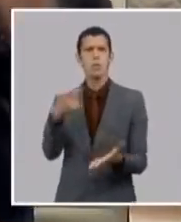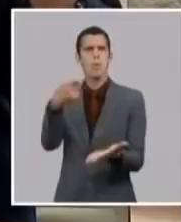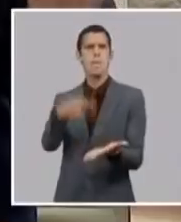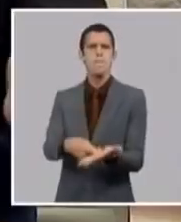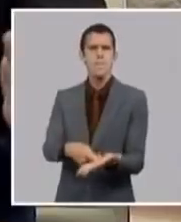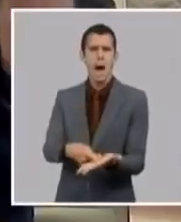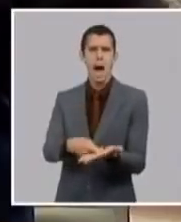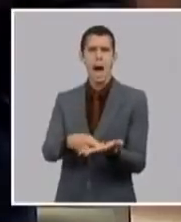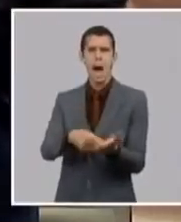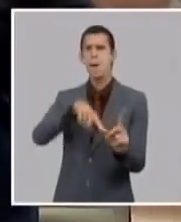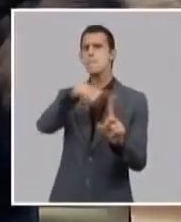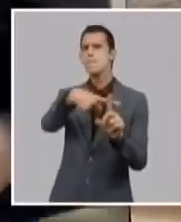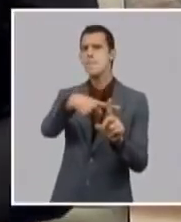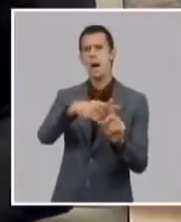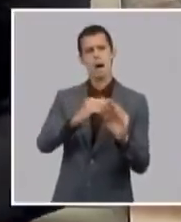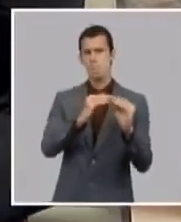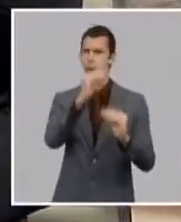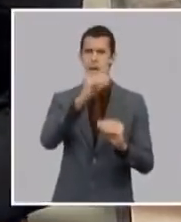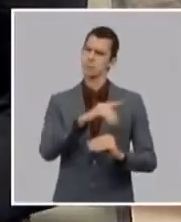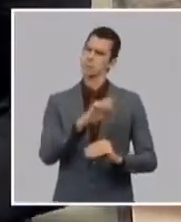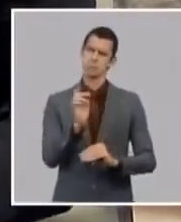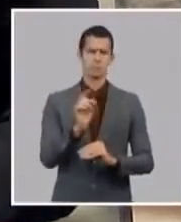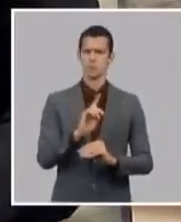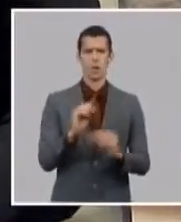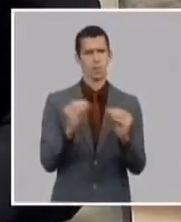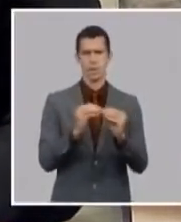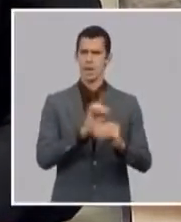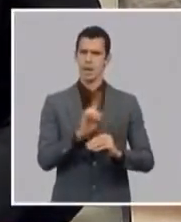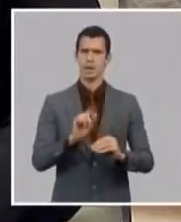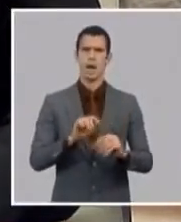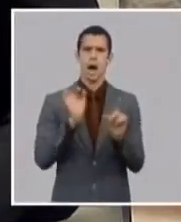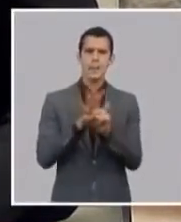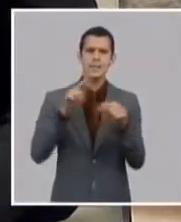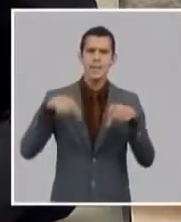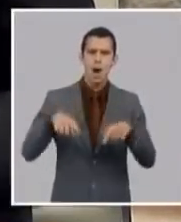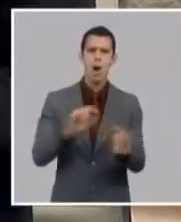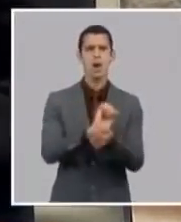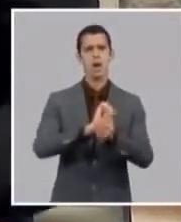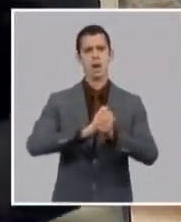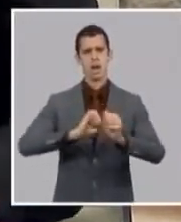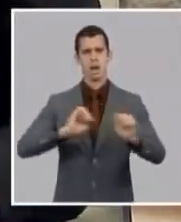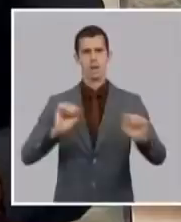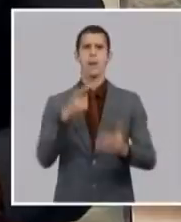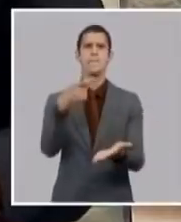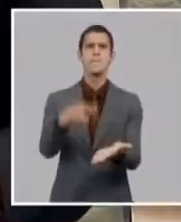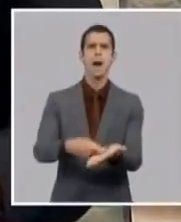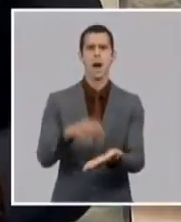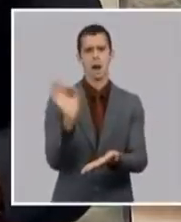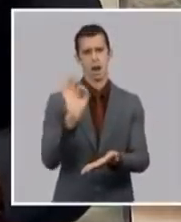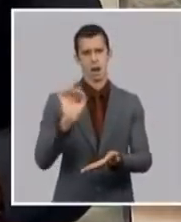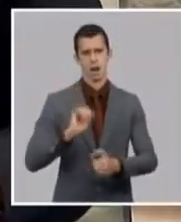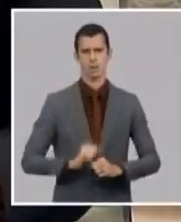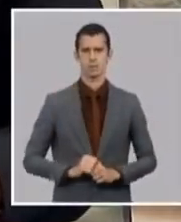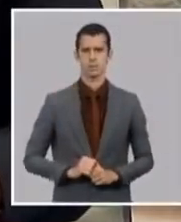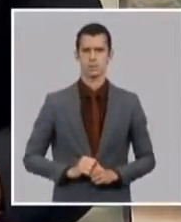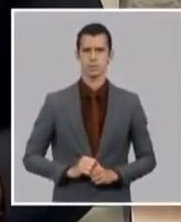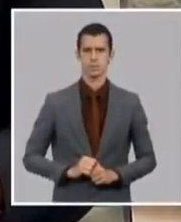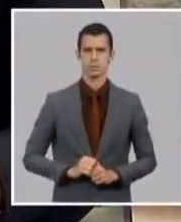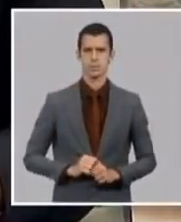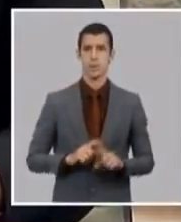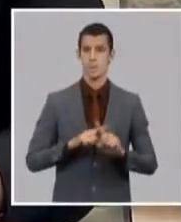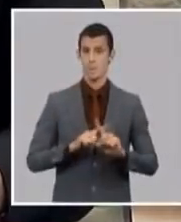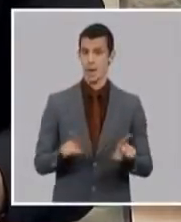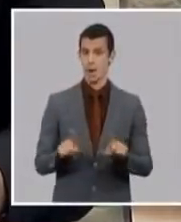limitación de una maleta es solo para esos vuelos en esos aeropuertos y no es así para el